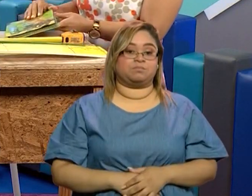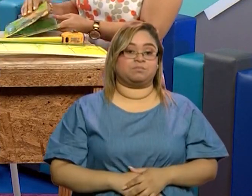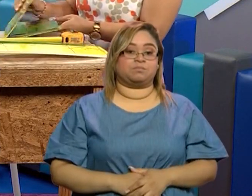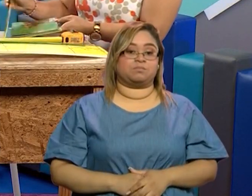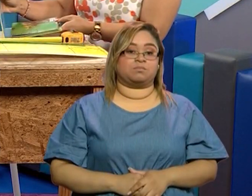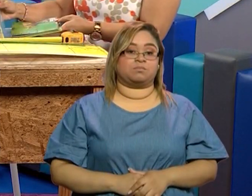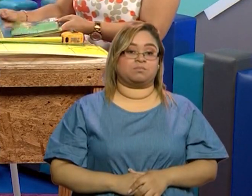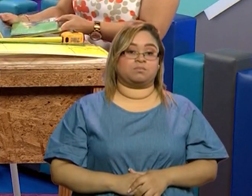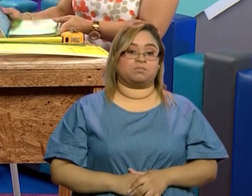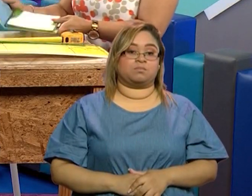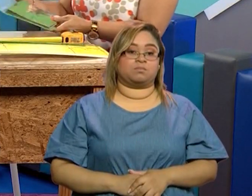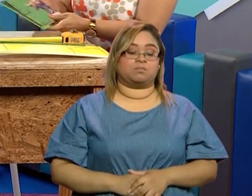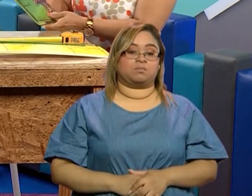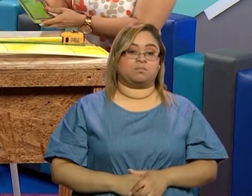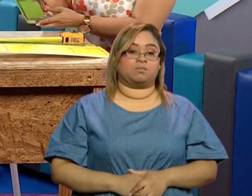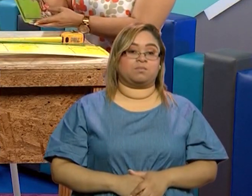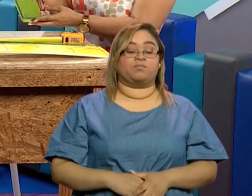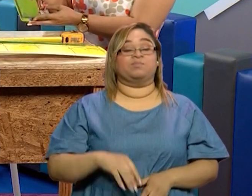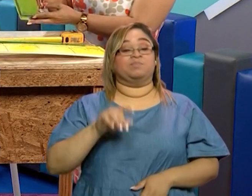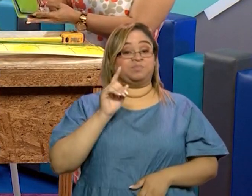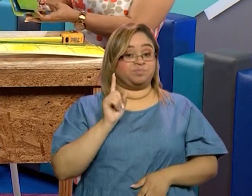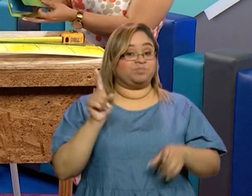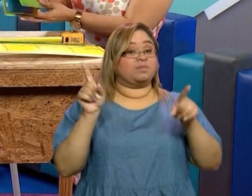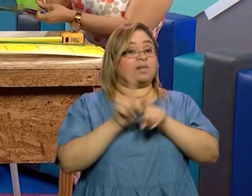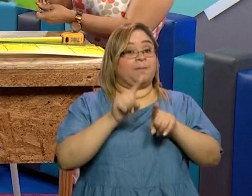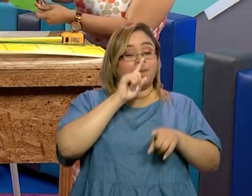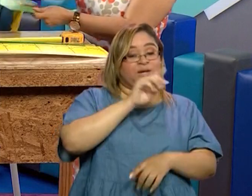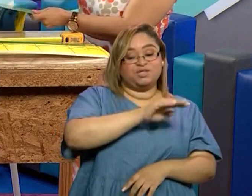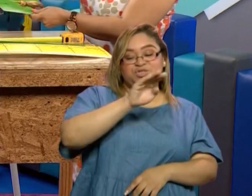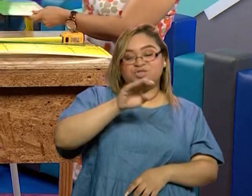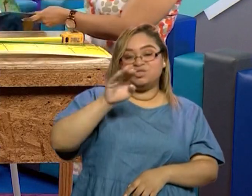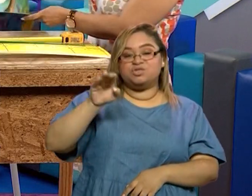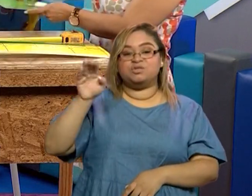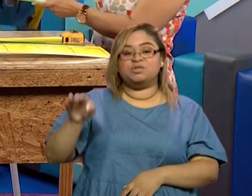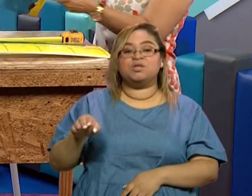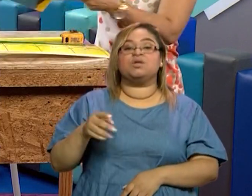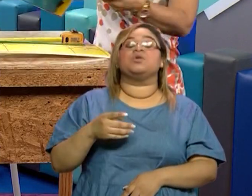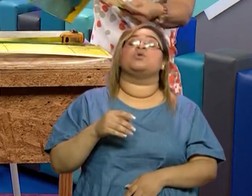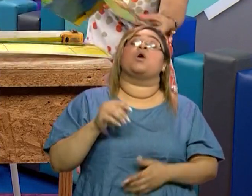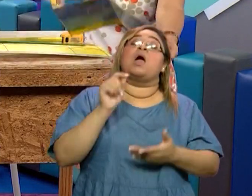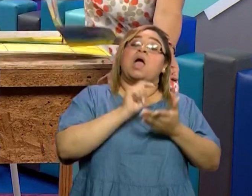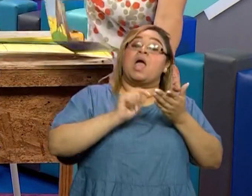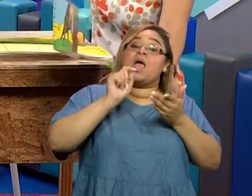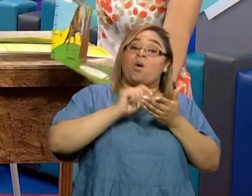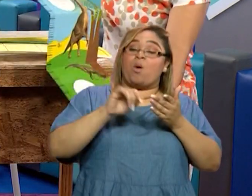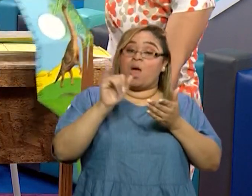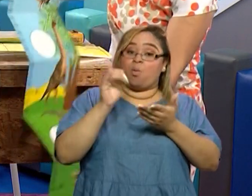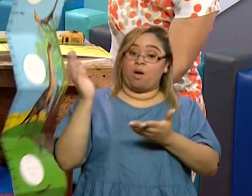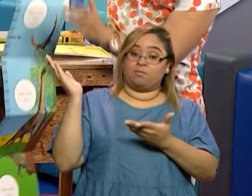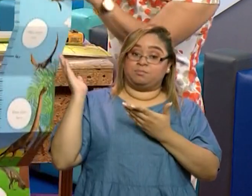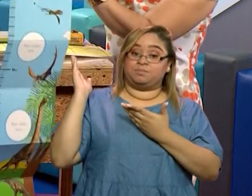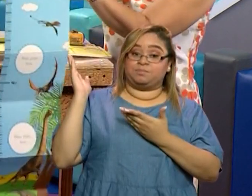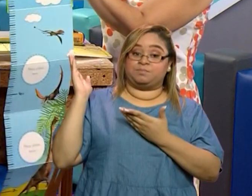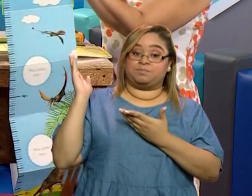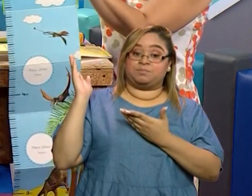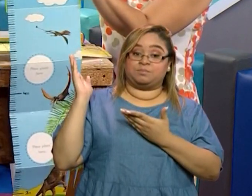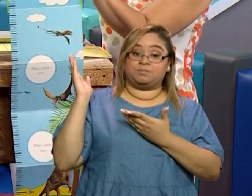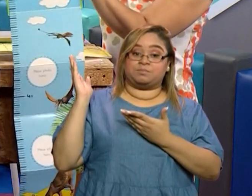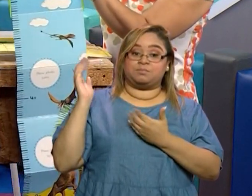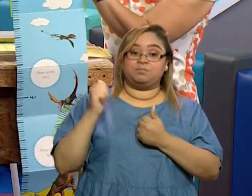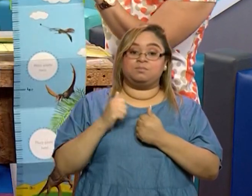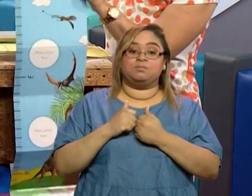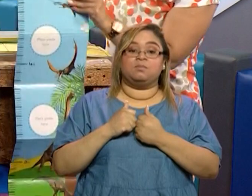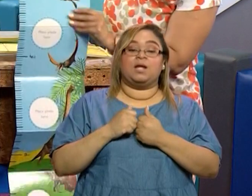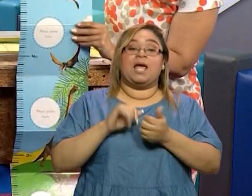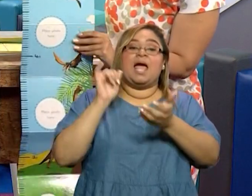también está a los niños, muchos en sus casas o en las escuelas y tenemos. ¿Qué nos sirve